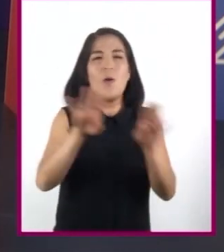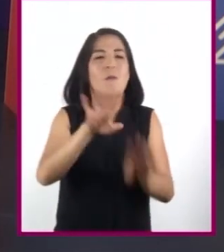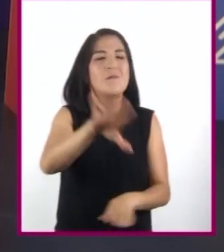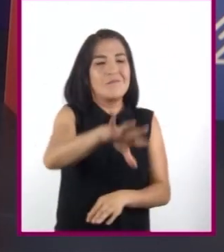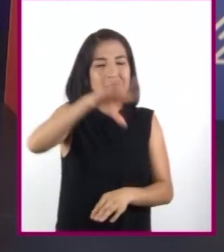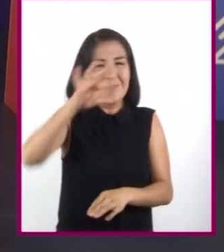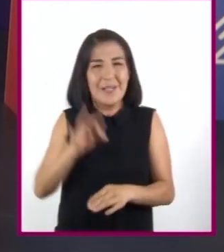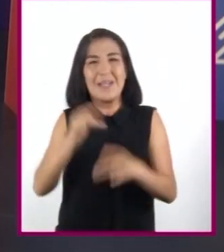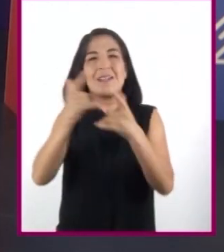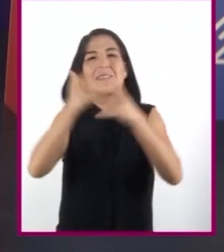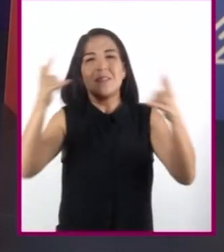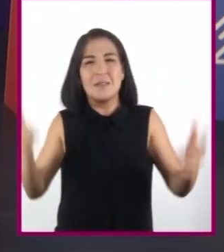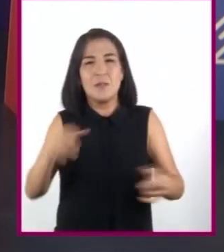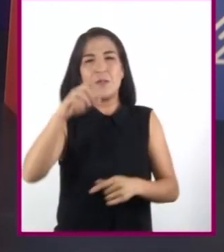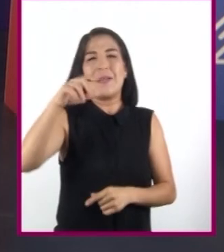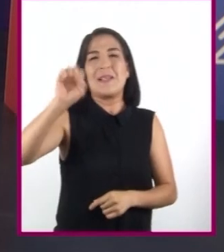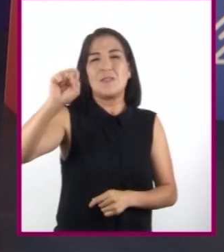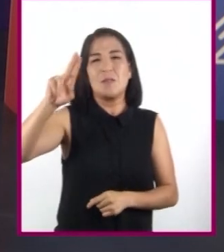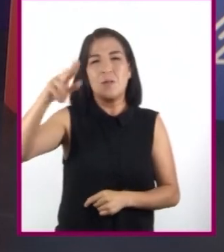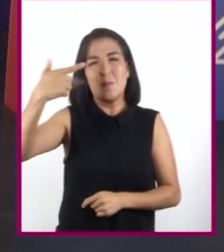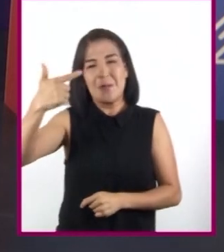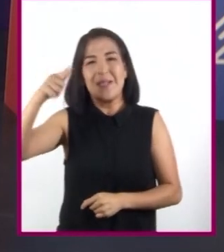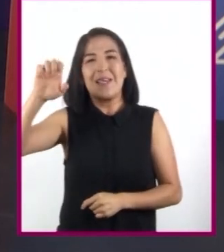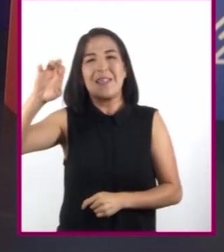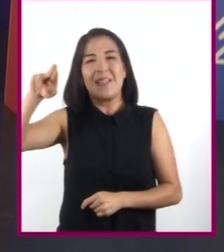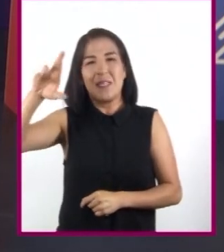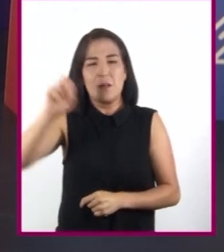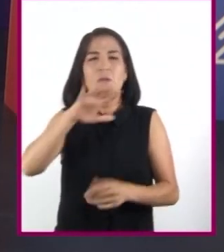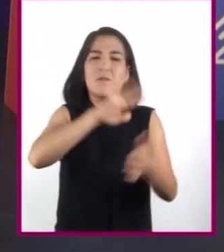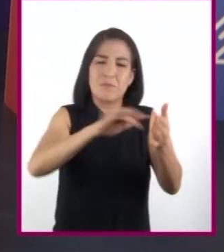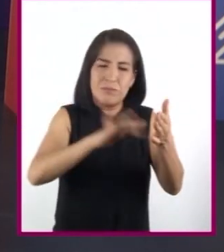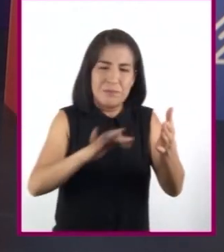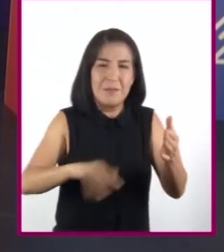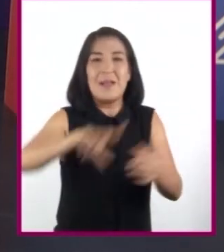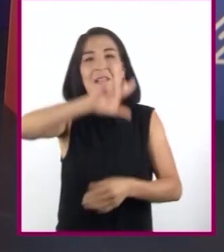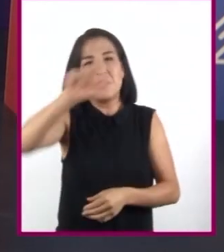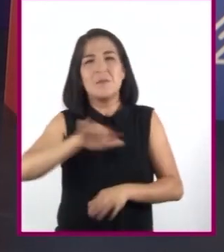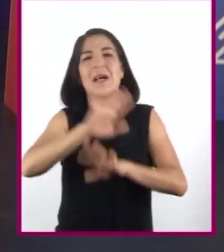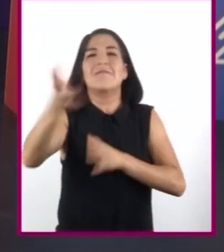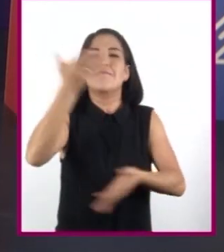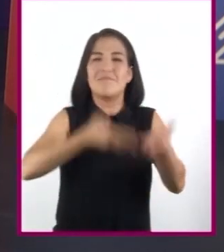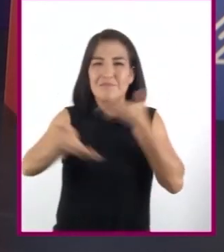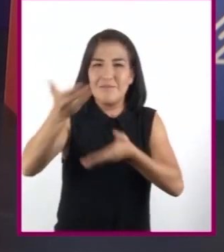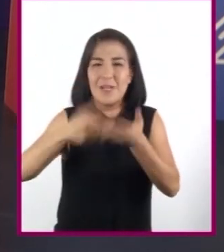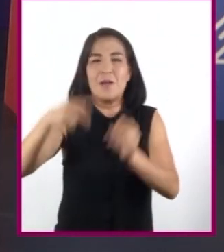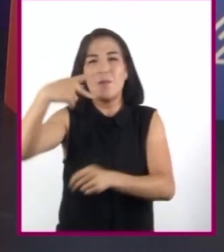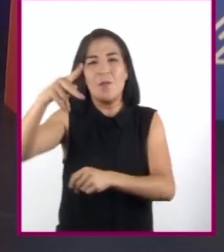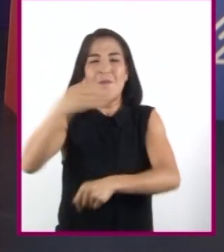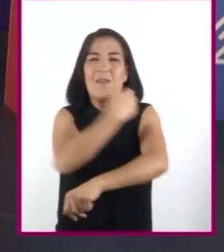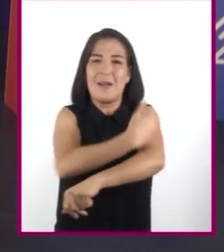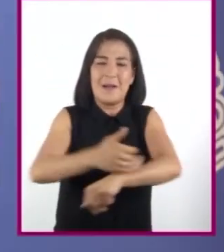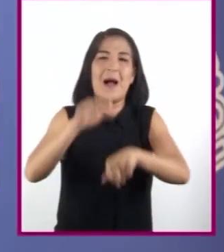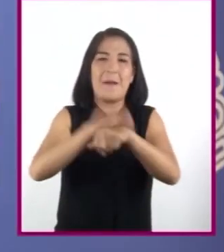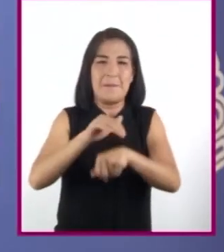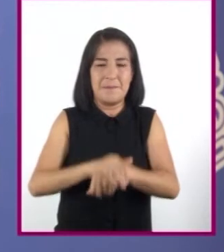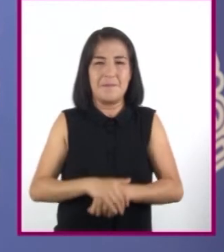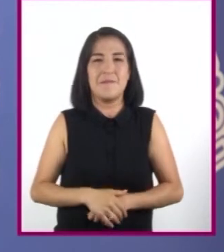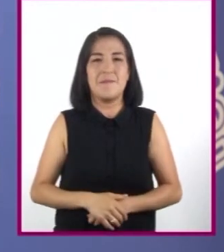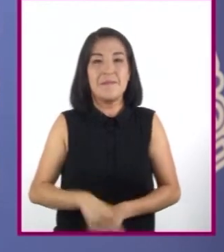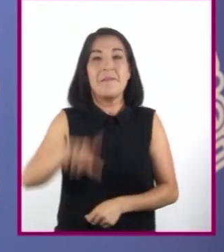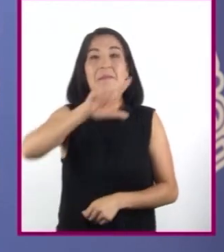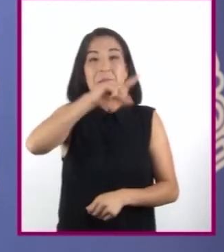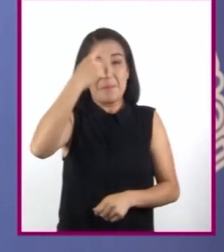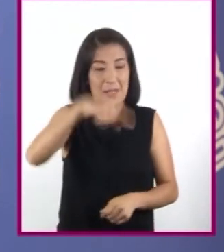subgénero narrativo que les llame más la atención y leanlo. Después, compártanlo con sus familiares o amigos. Para